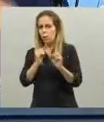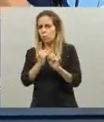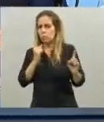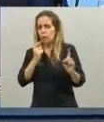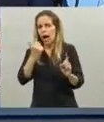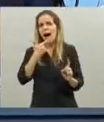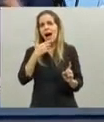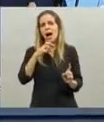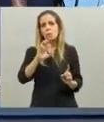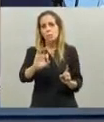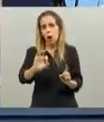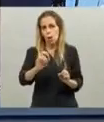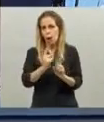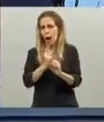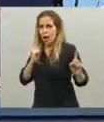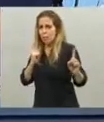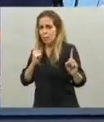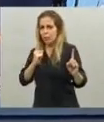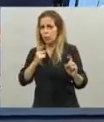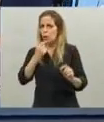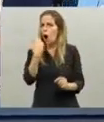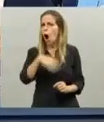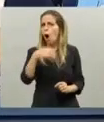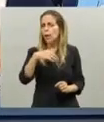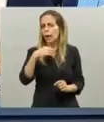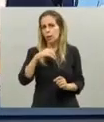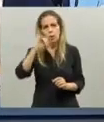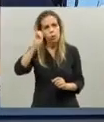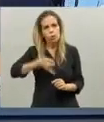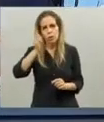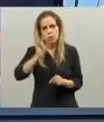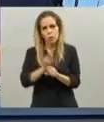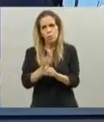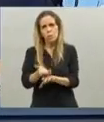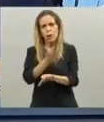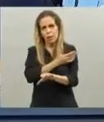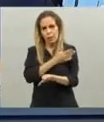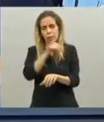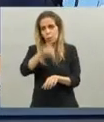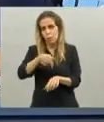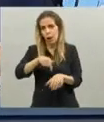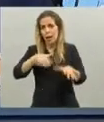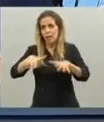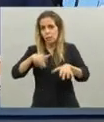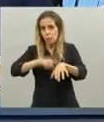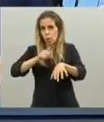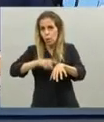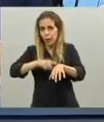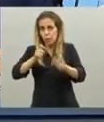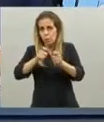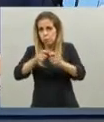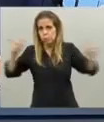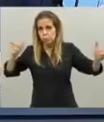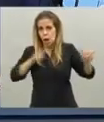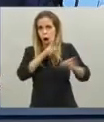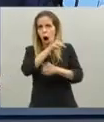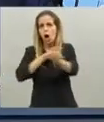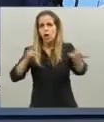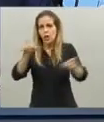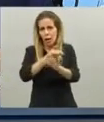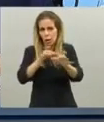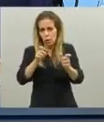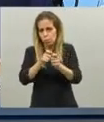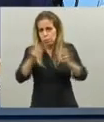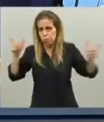y obligatorio tenemos que seguir para que no se nos sature en el momento donde están creciendo los casos el sistema de salud y no nos desborde